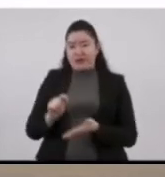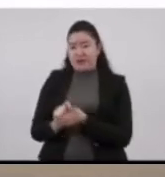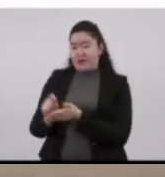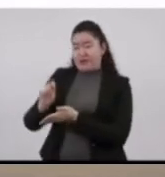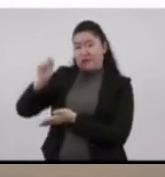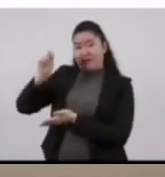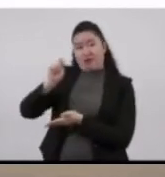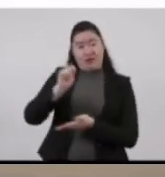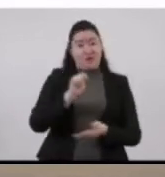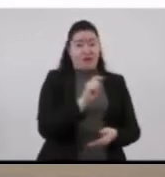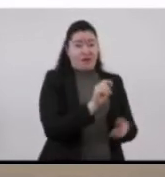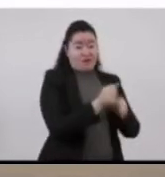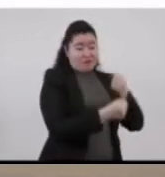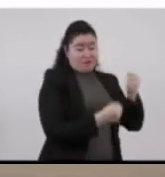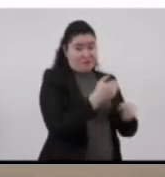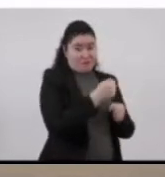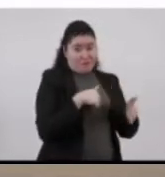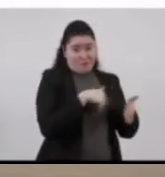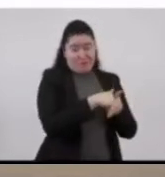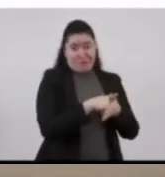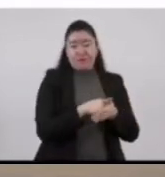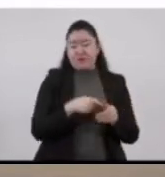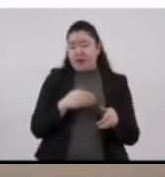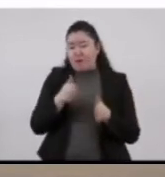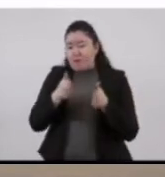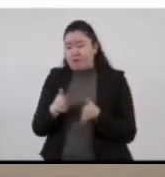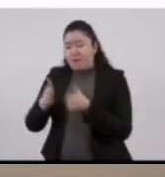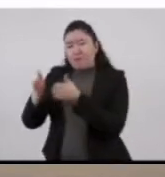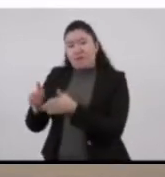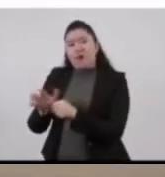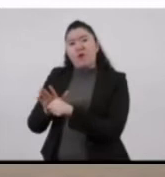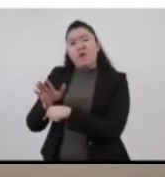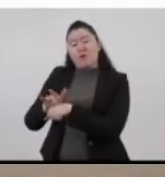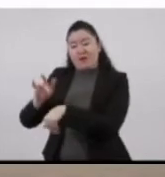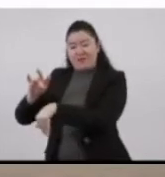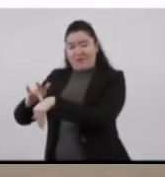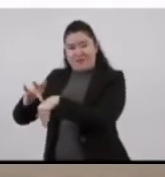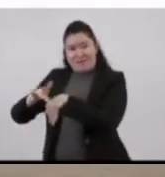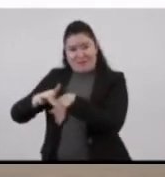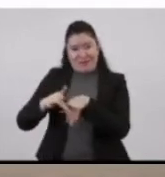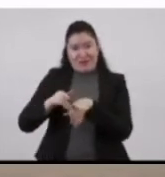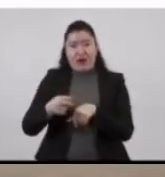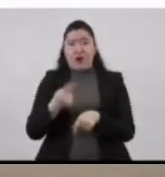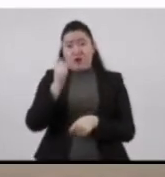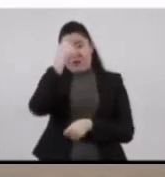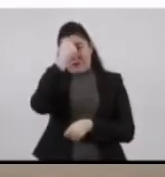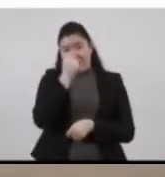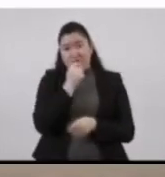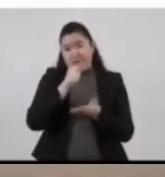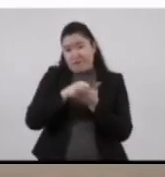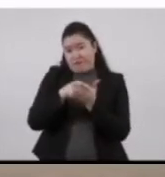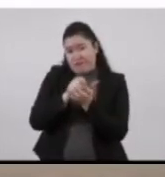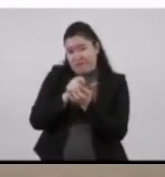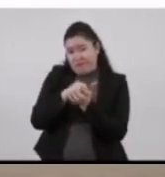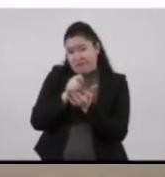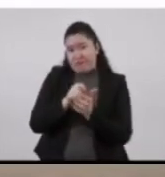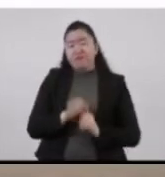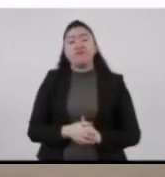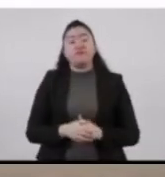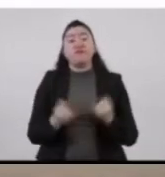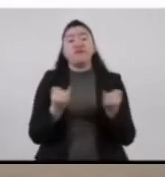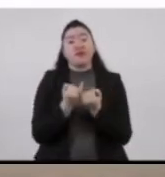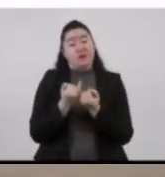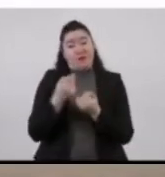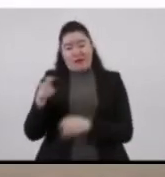con dos paradas intermedias en Nopalera y Tezonco. La transferencia al Metro sigue